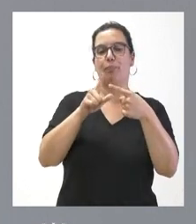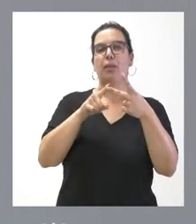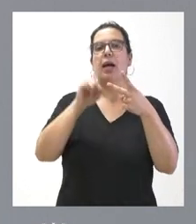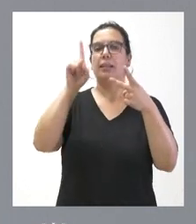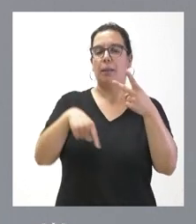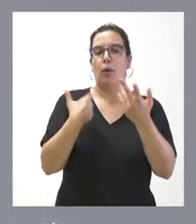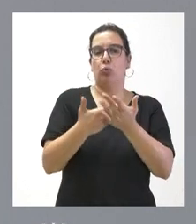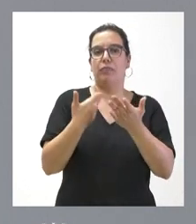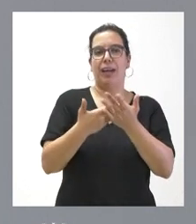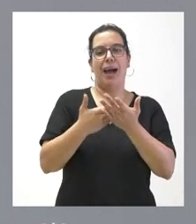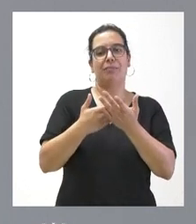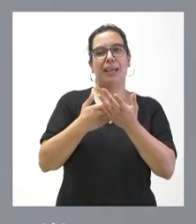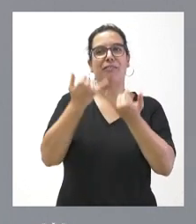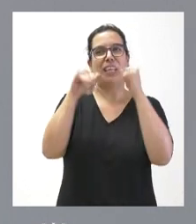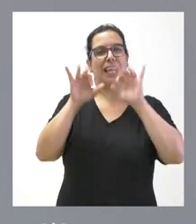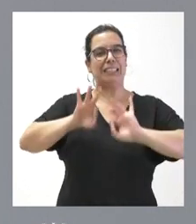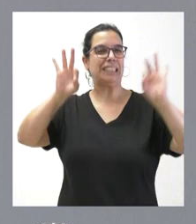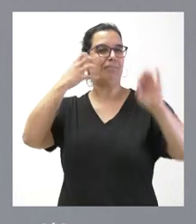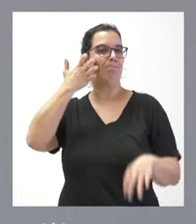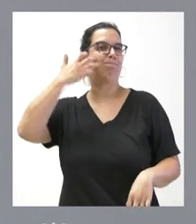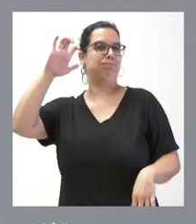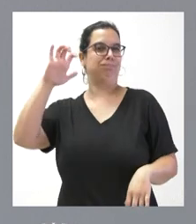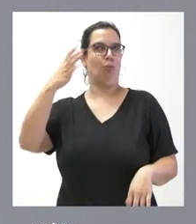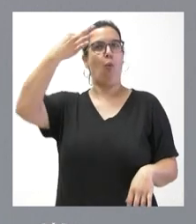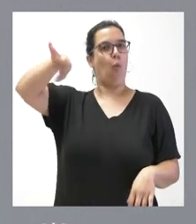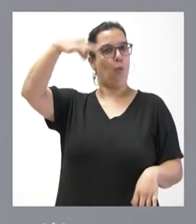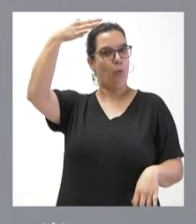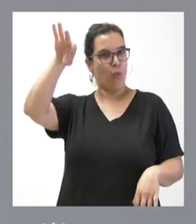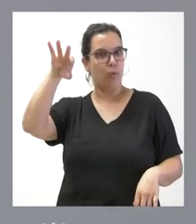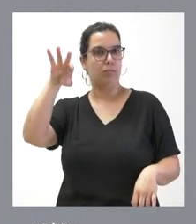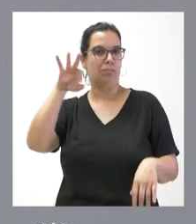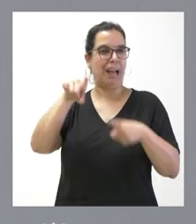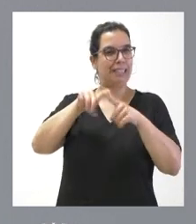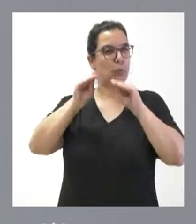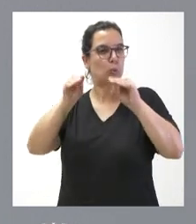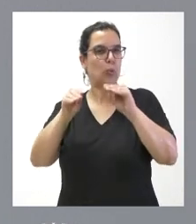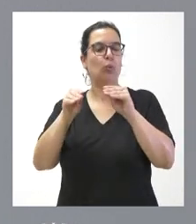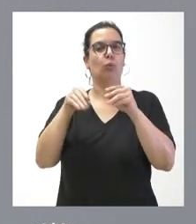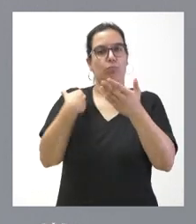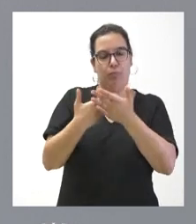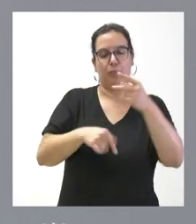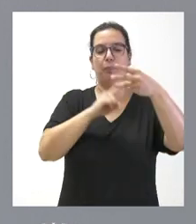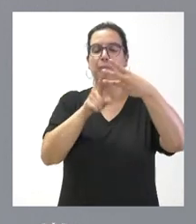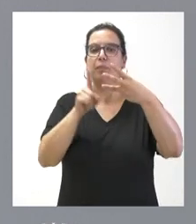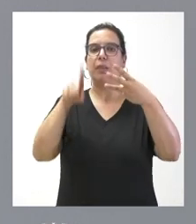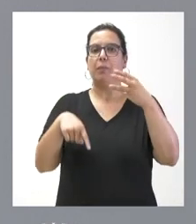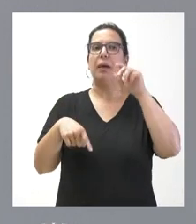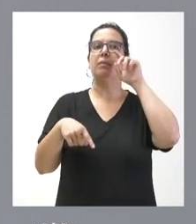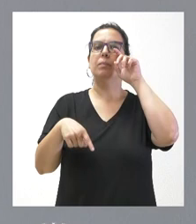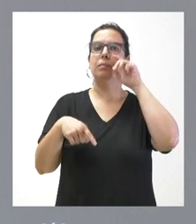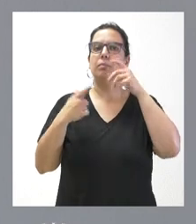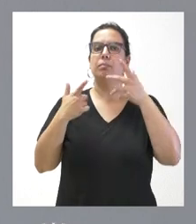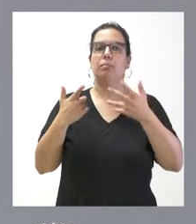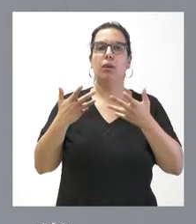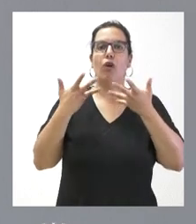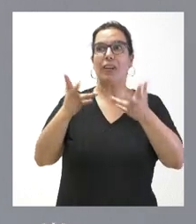carácter singular de estas fiestas por sus características, el poder disponer de oferta